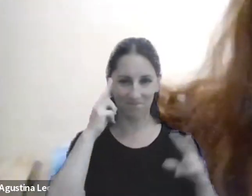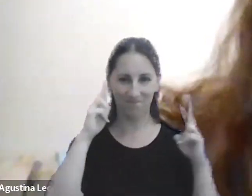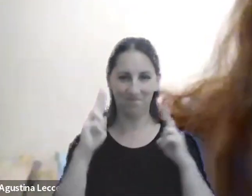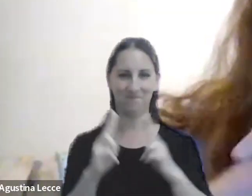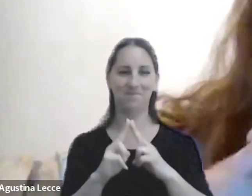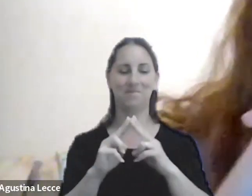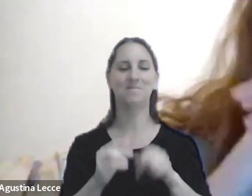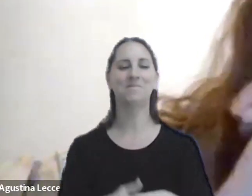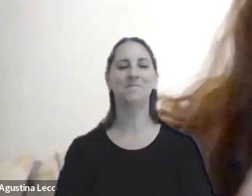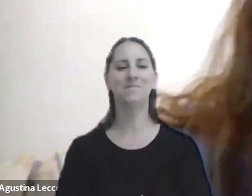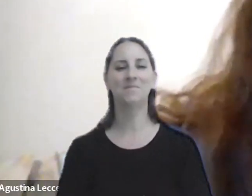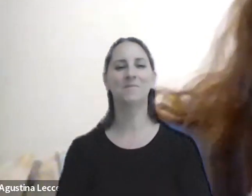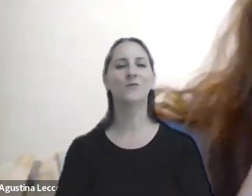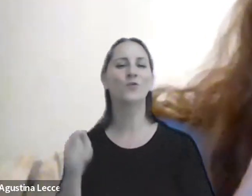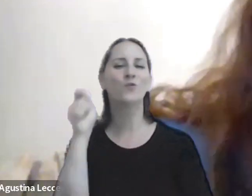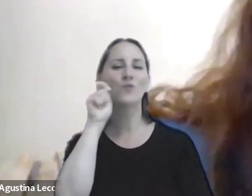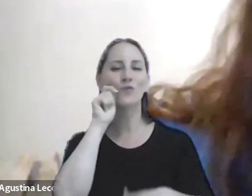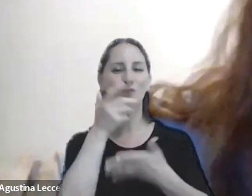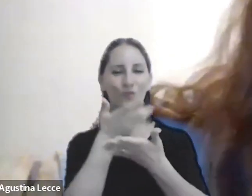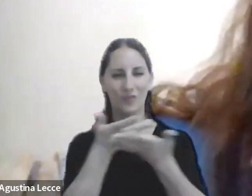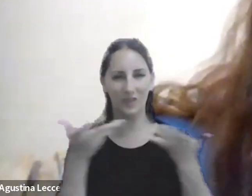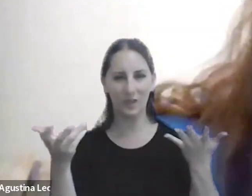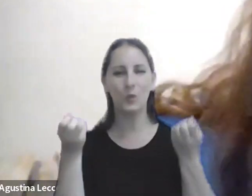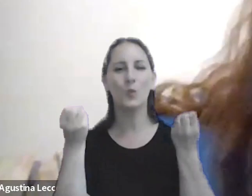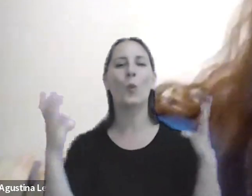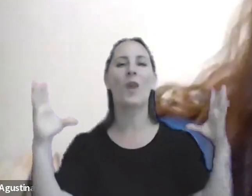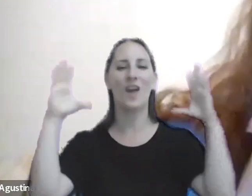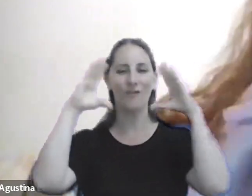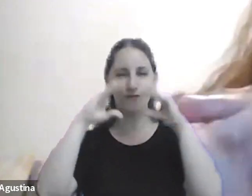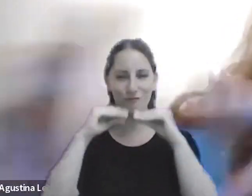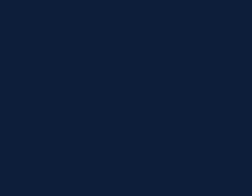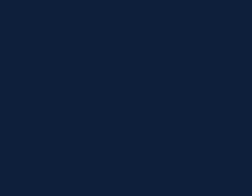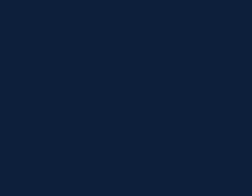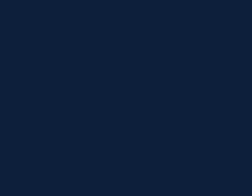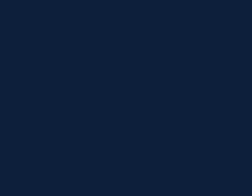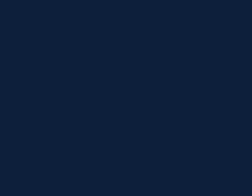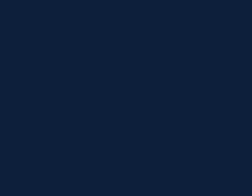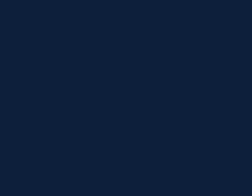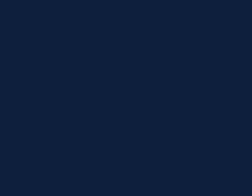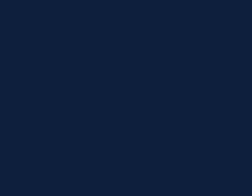bueno un beso grande para todos tengan muy buenas noches Nicolás muchísimas gracias